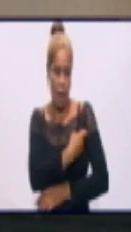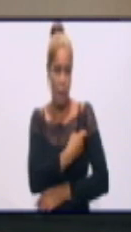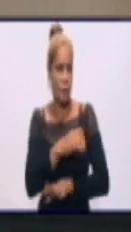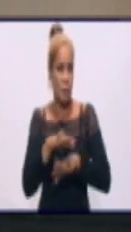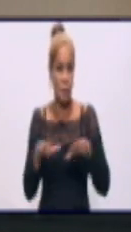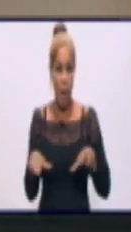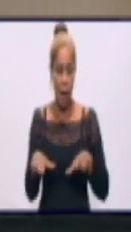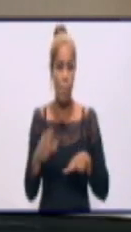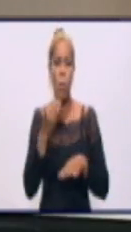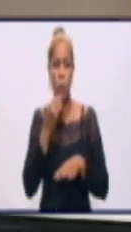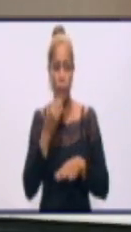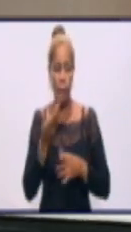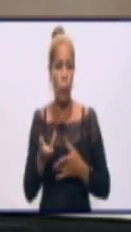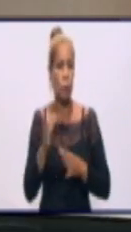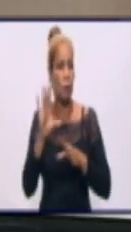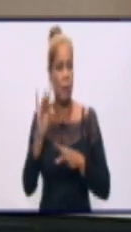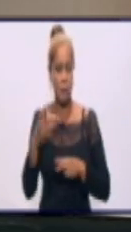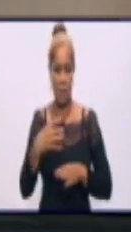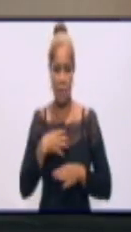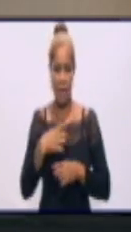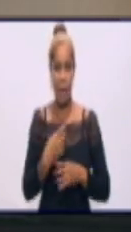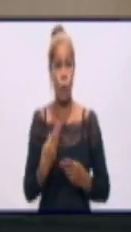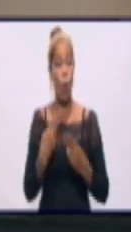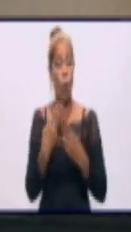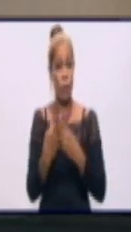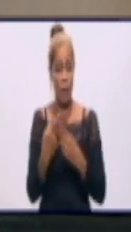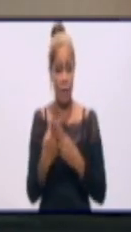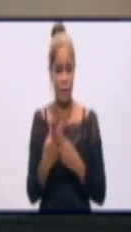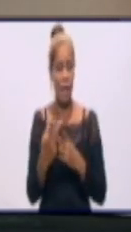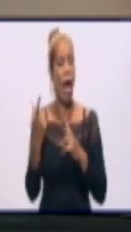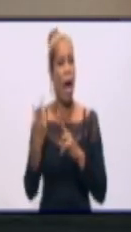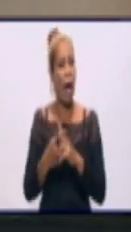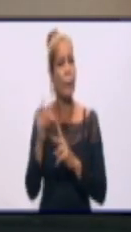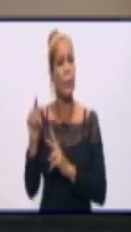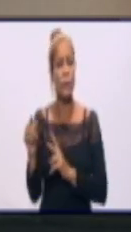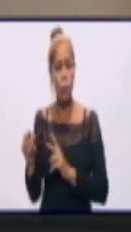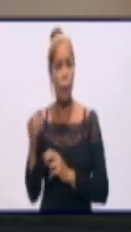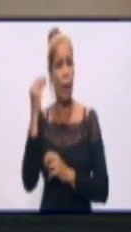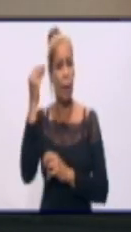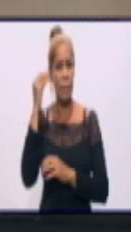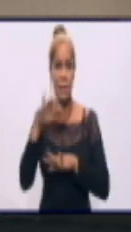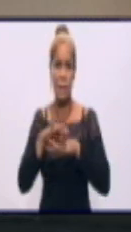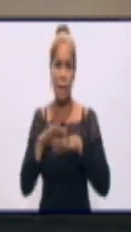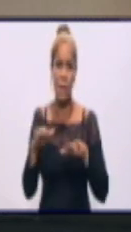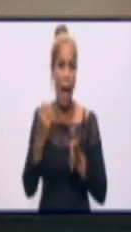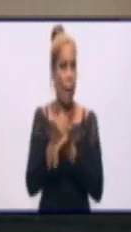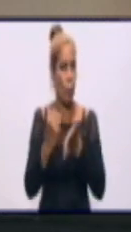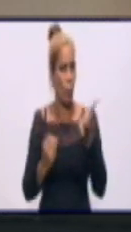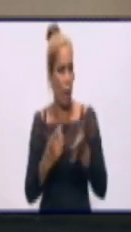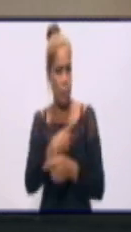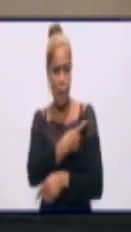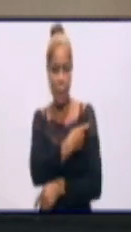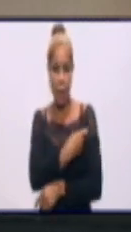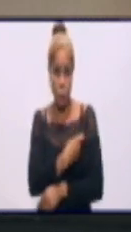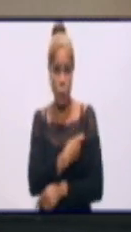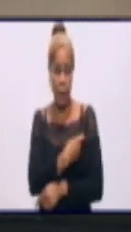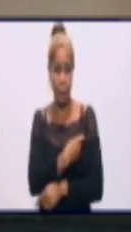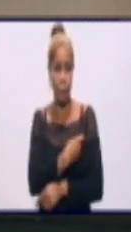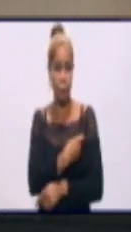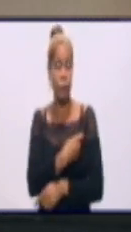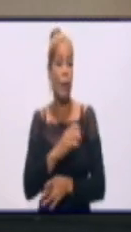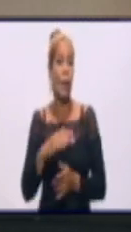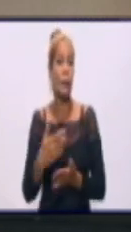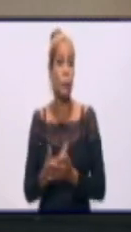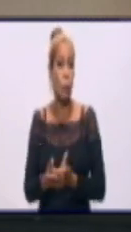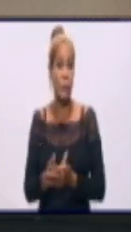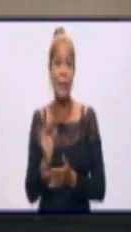Yunel. Así es, hay personas que piensan que porque ya tenemos candidatos vacunales aprobados y vacunas aprobadas con una